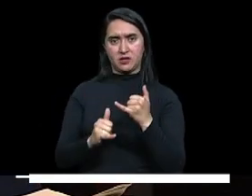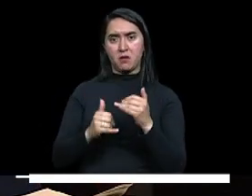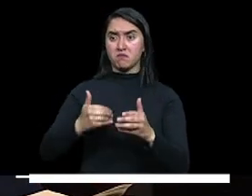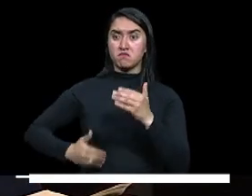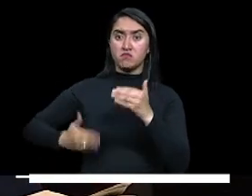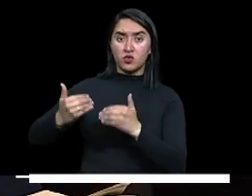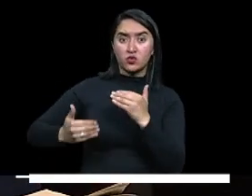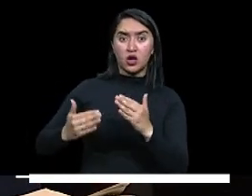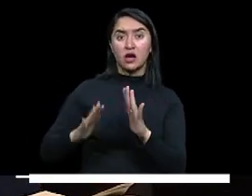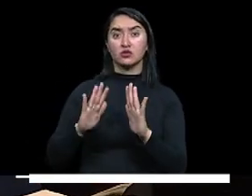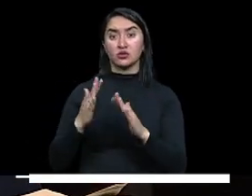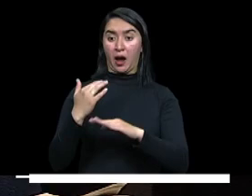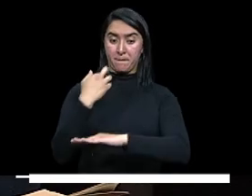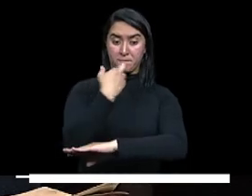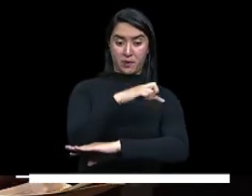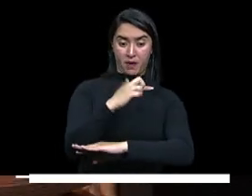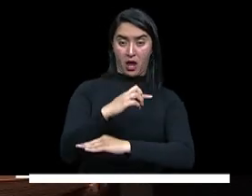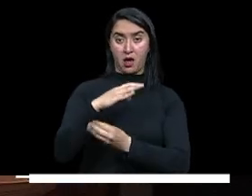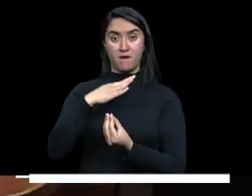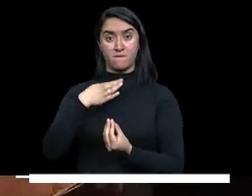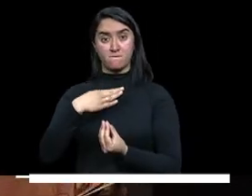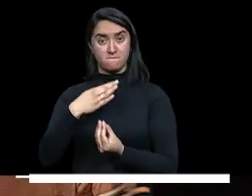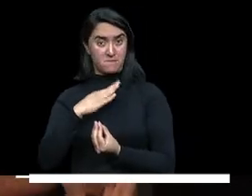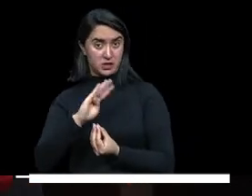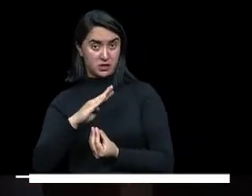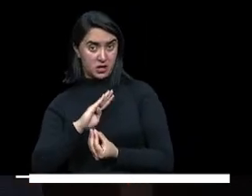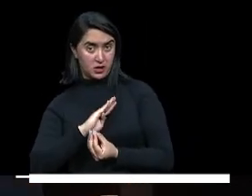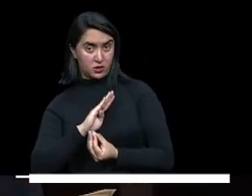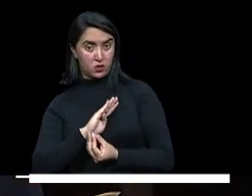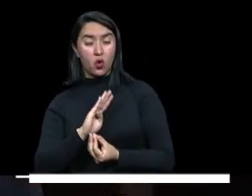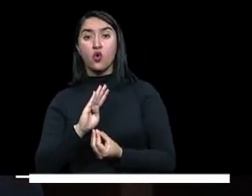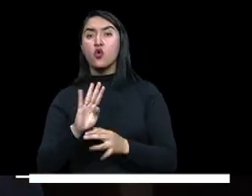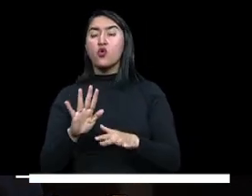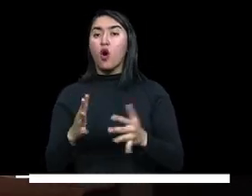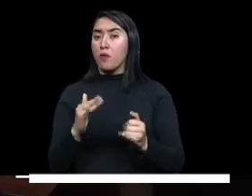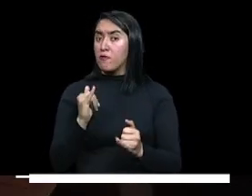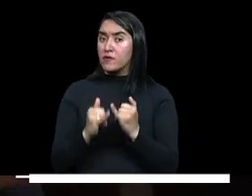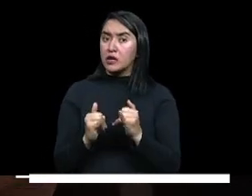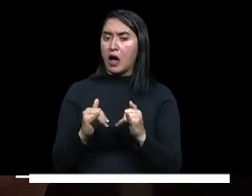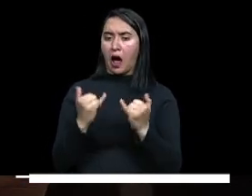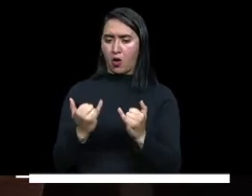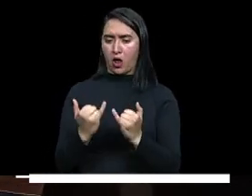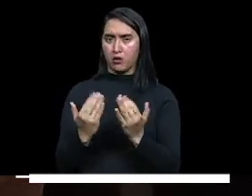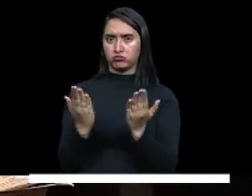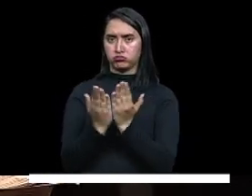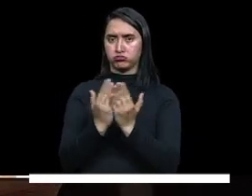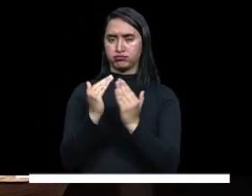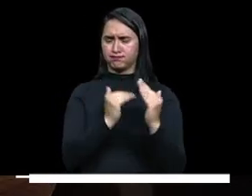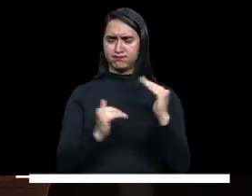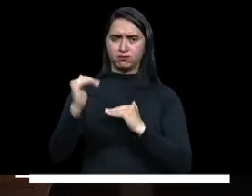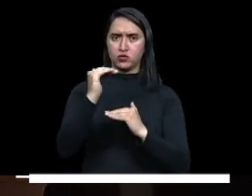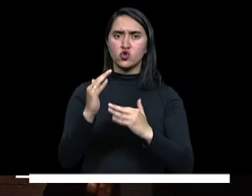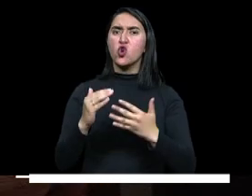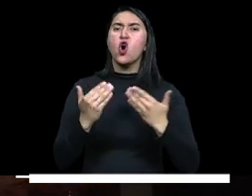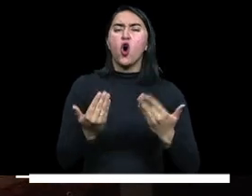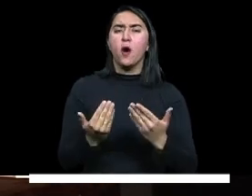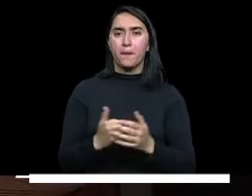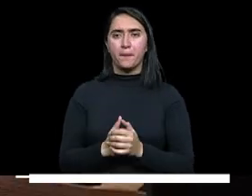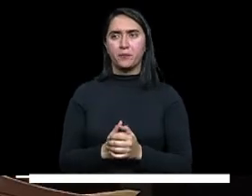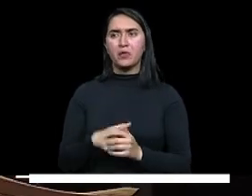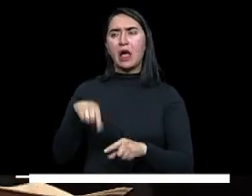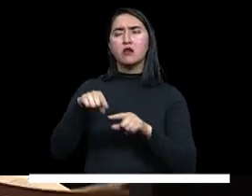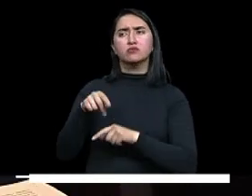proceso de primario y bachillerato de educación superior que además es una de las apuestas más importantes del gobierno del cambio pues hemos escuchado en varias